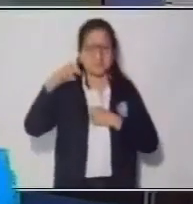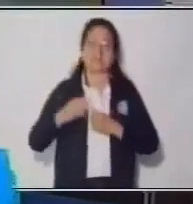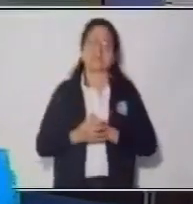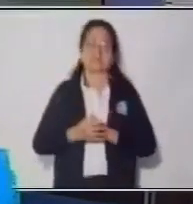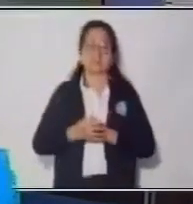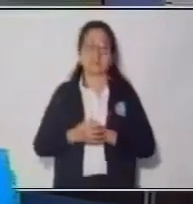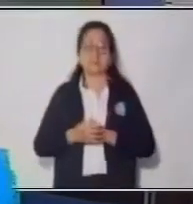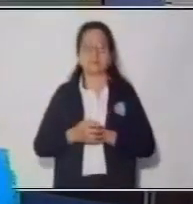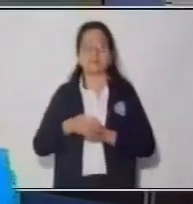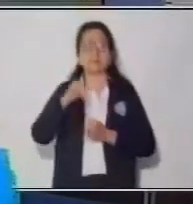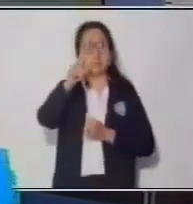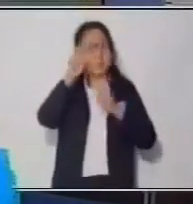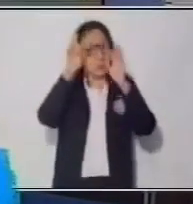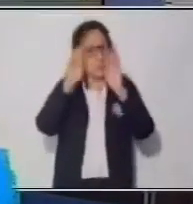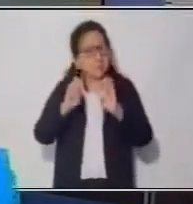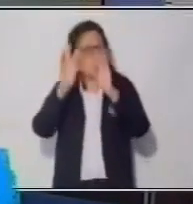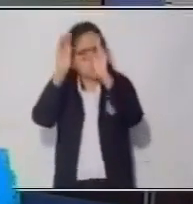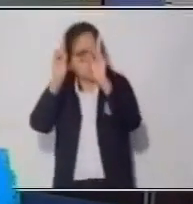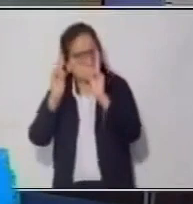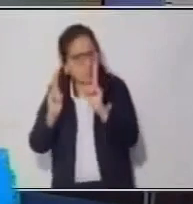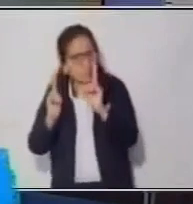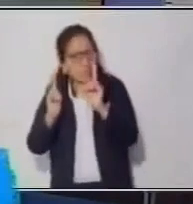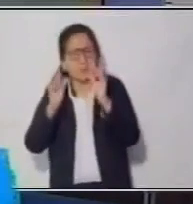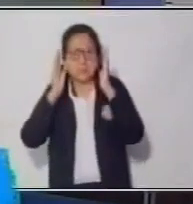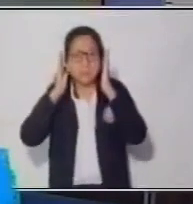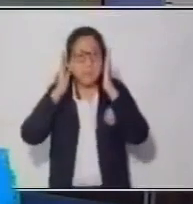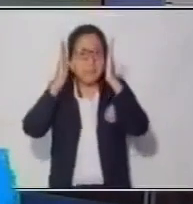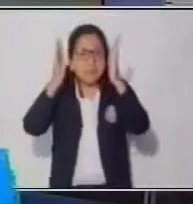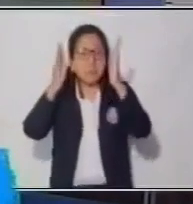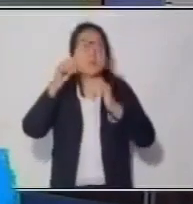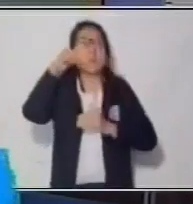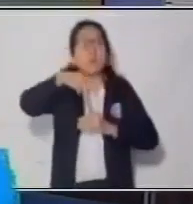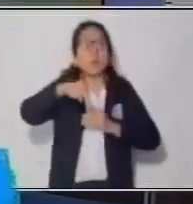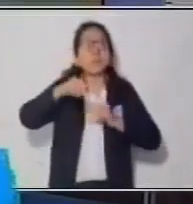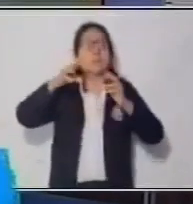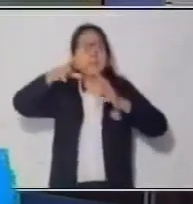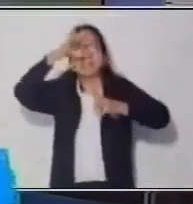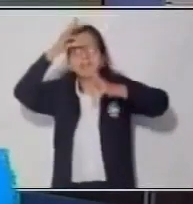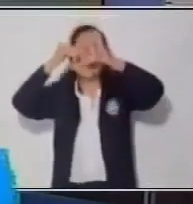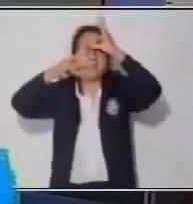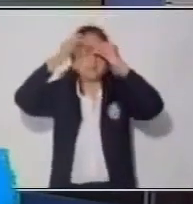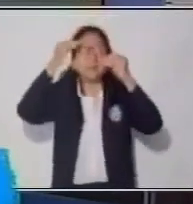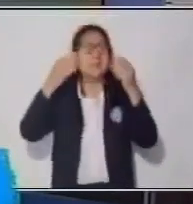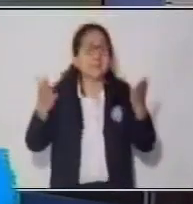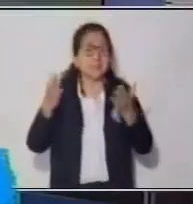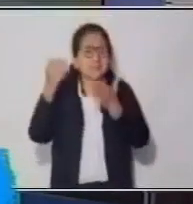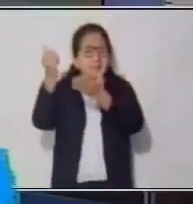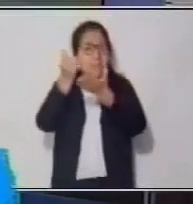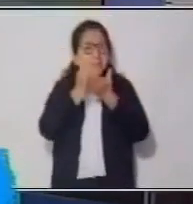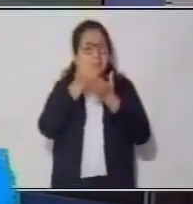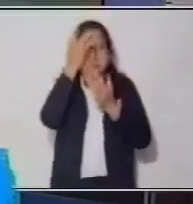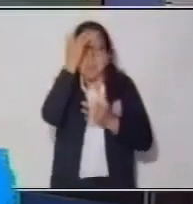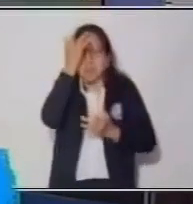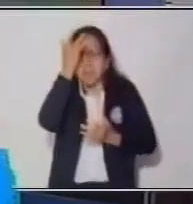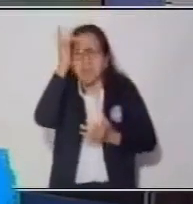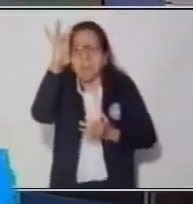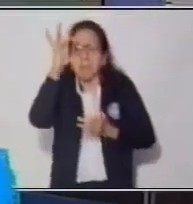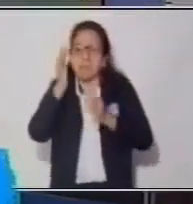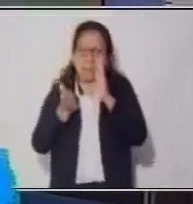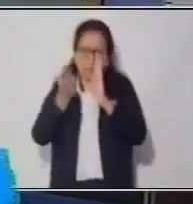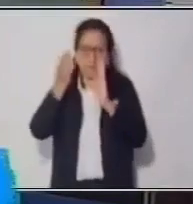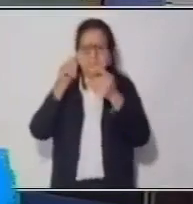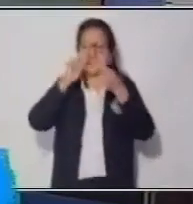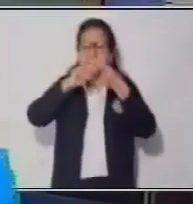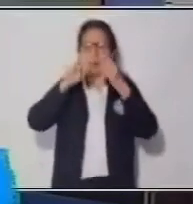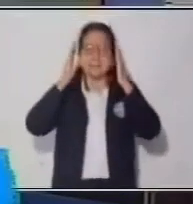Si hay alguna persona con discapacidad, este tema le ayudará a ejercitarse sus habilidades y destrezas como la atención,